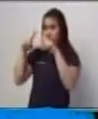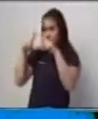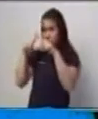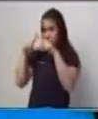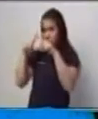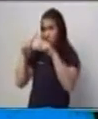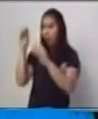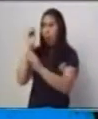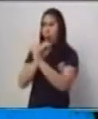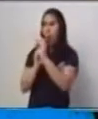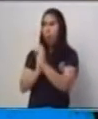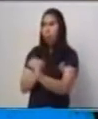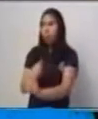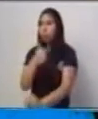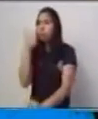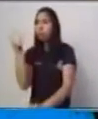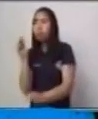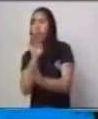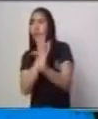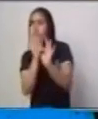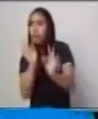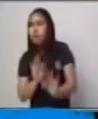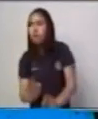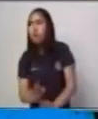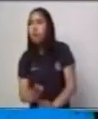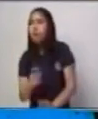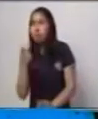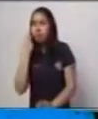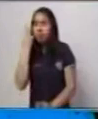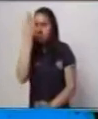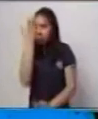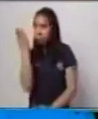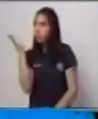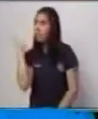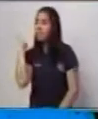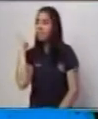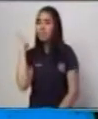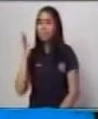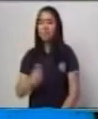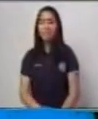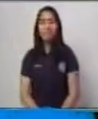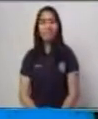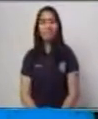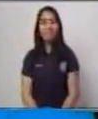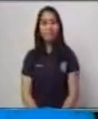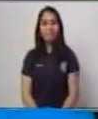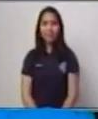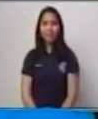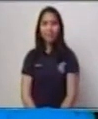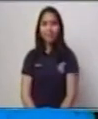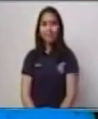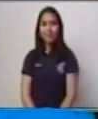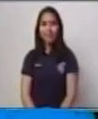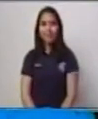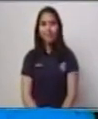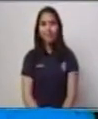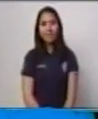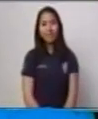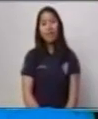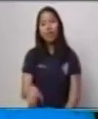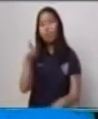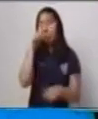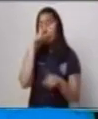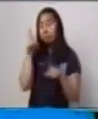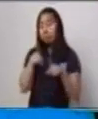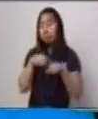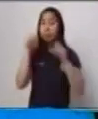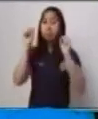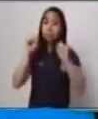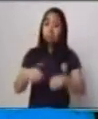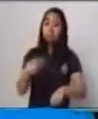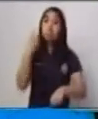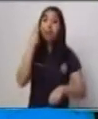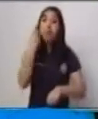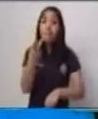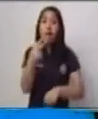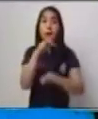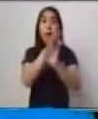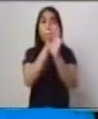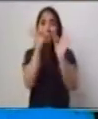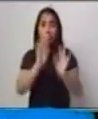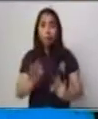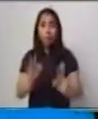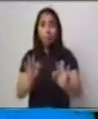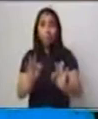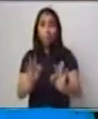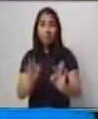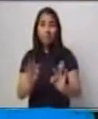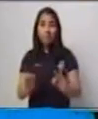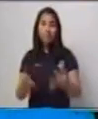agentes de EMETRA. Y también podemos ver la forma en las prendas que nosotros